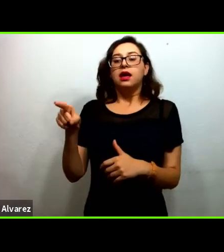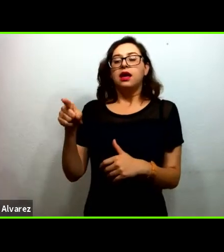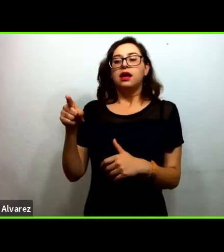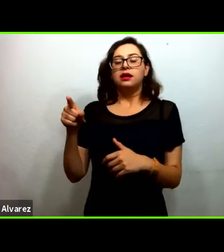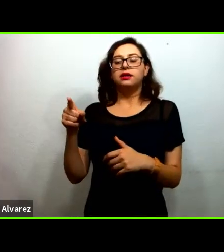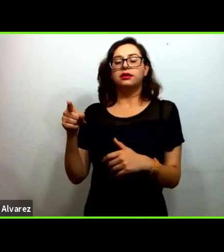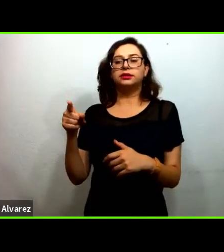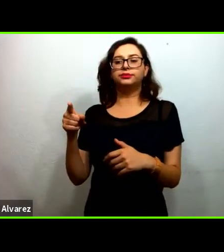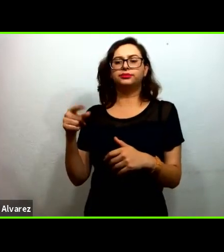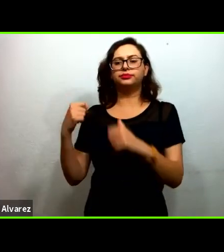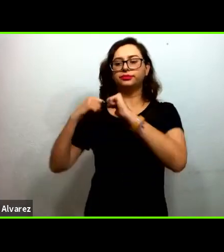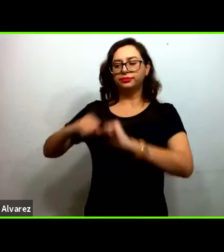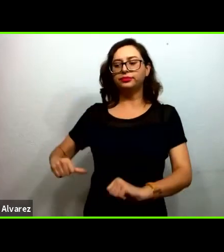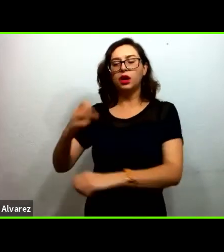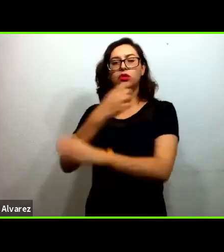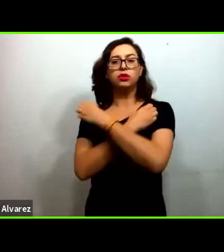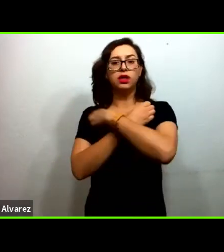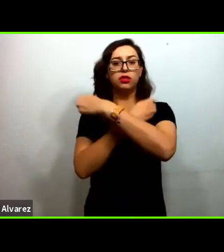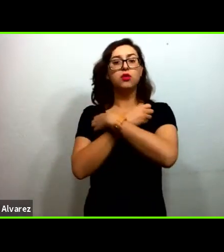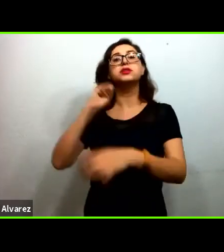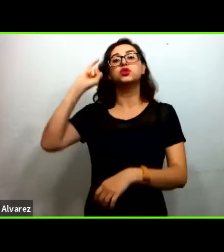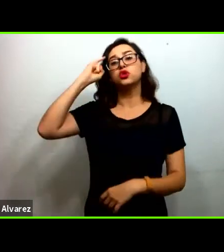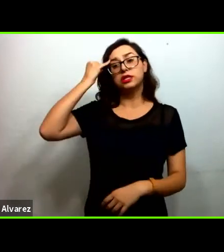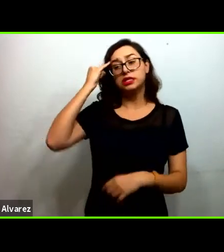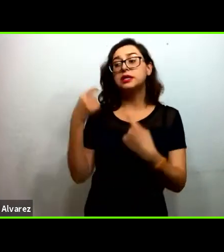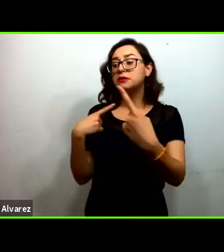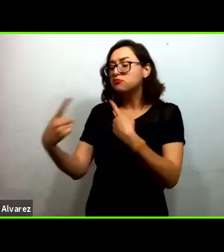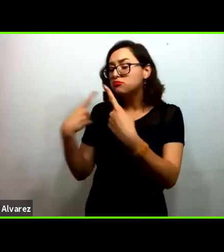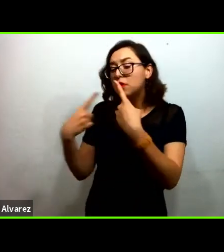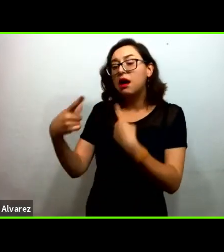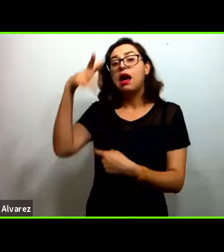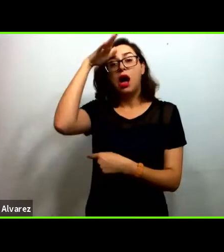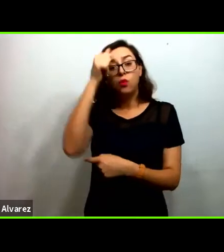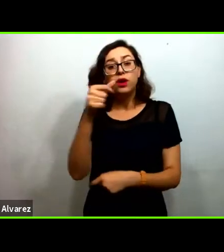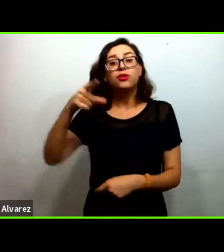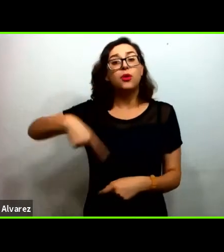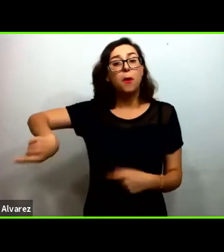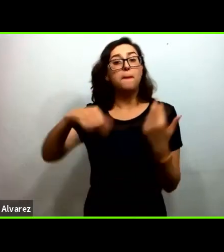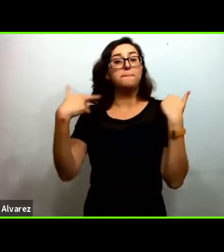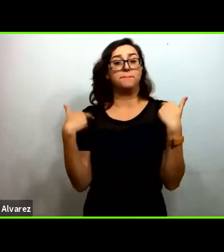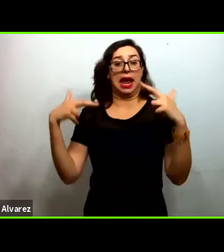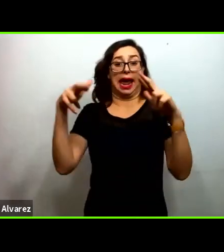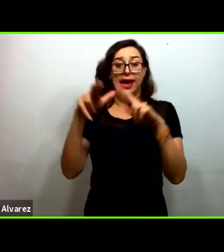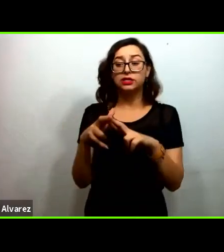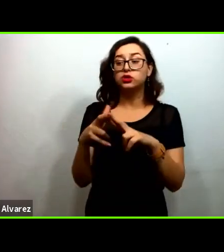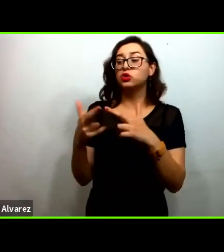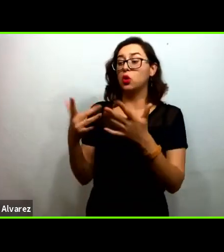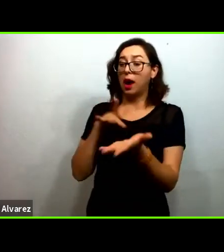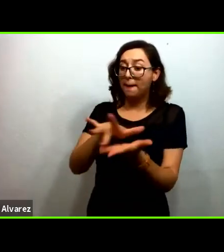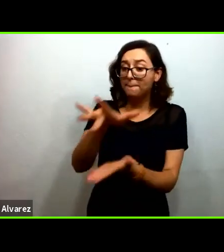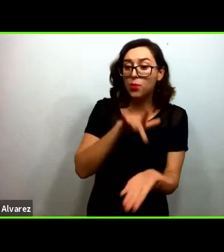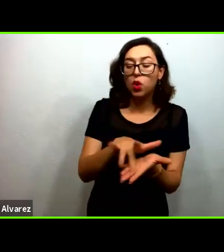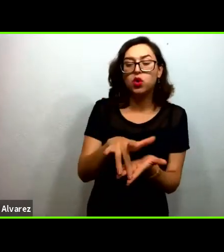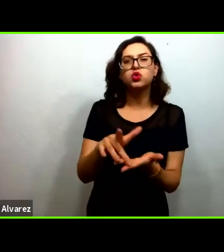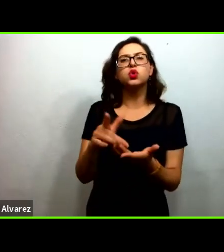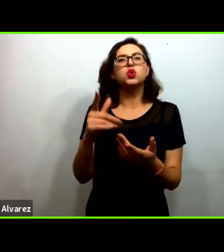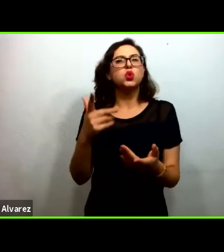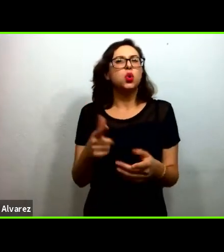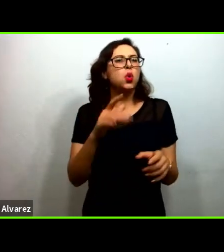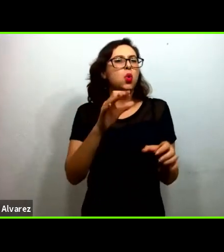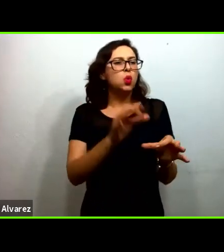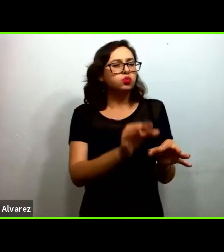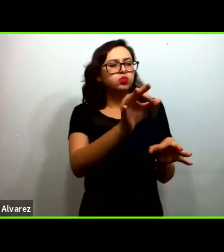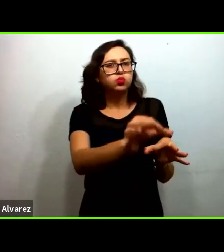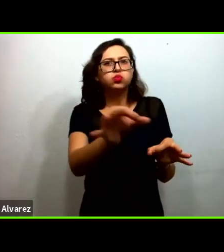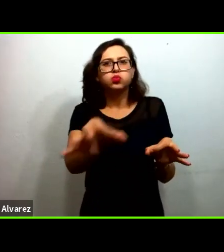en el que queremos a través del apoyo de los maestros identificar localidad por localidad